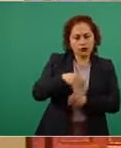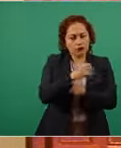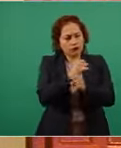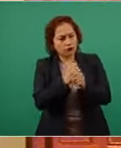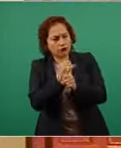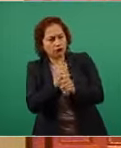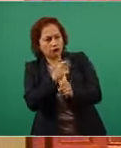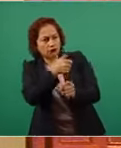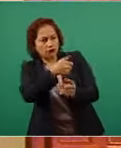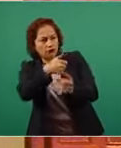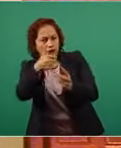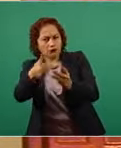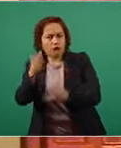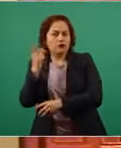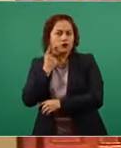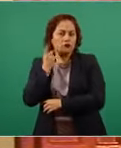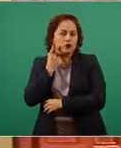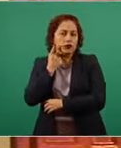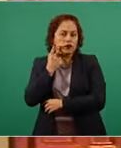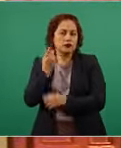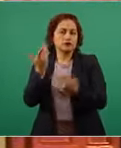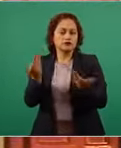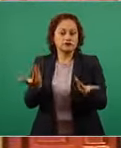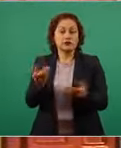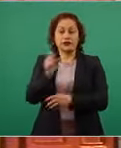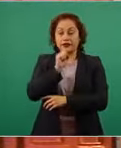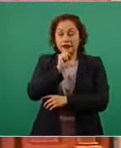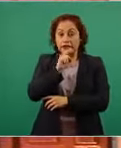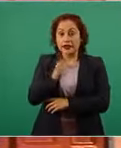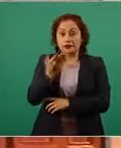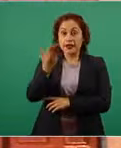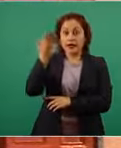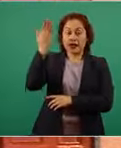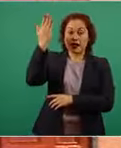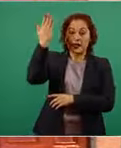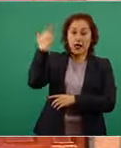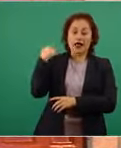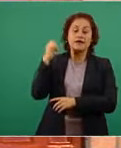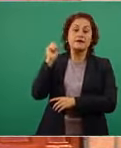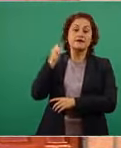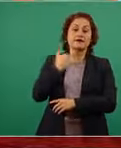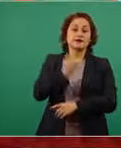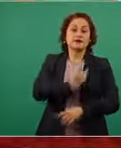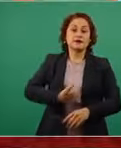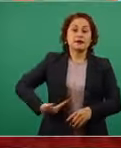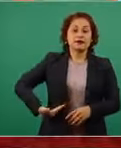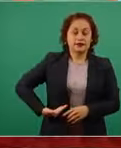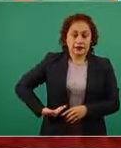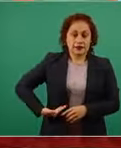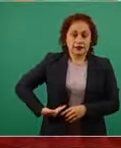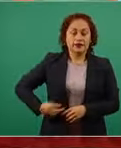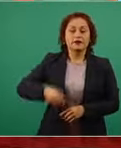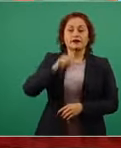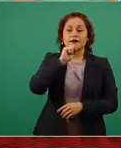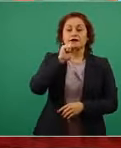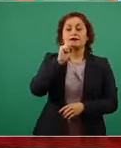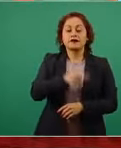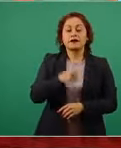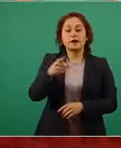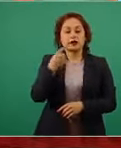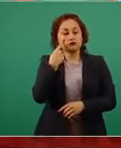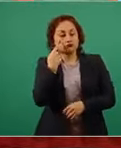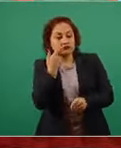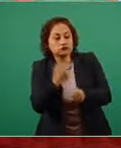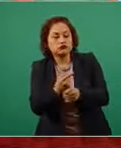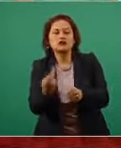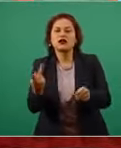que formaba la lista del Congreso meses antes de la elección en fin